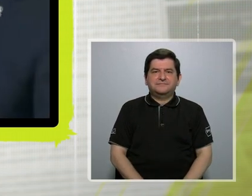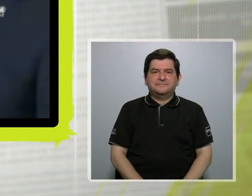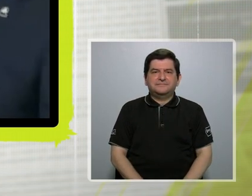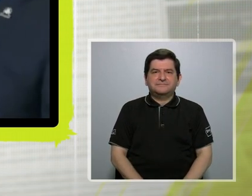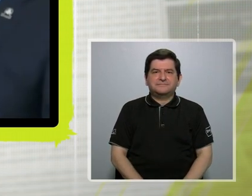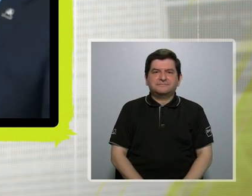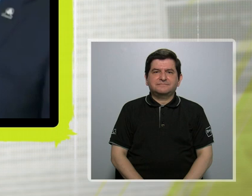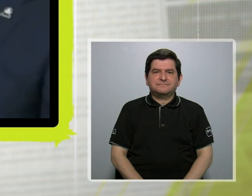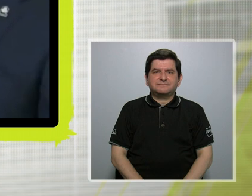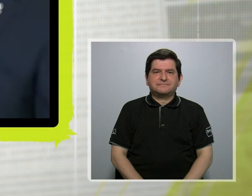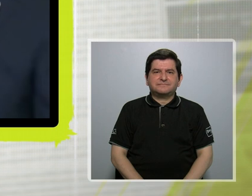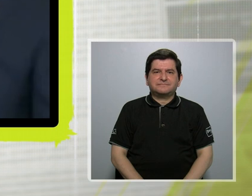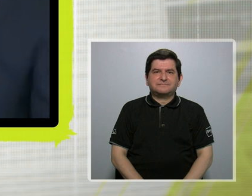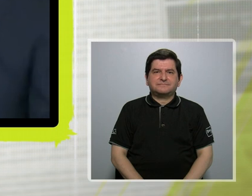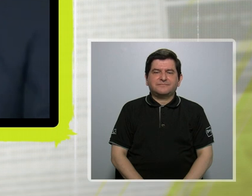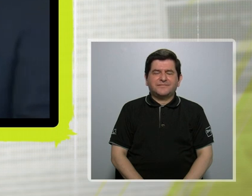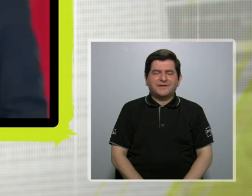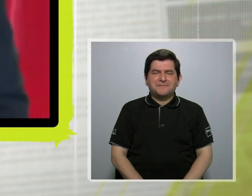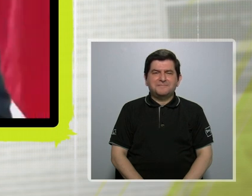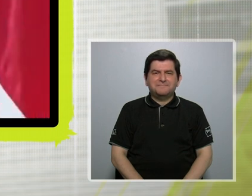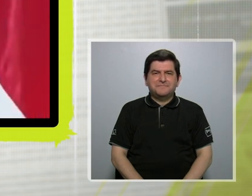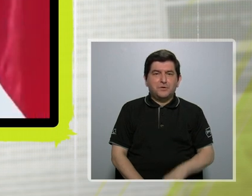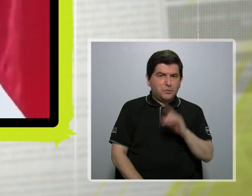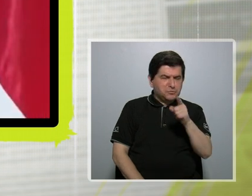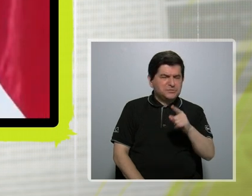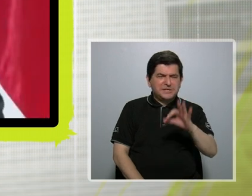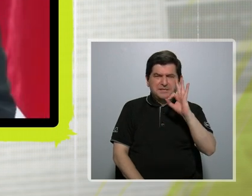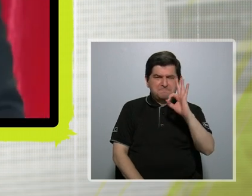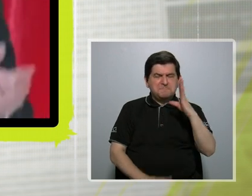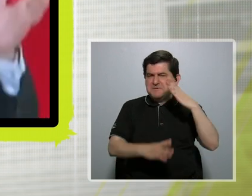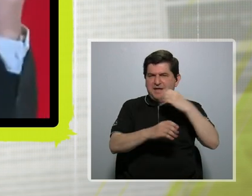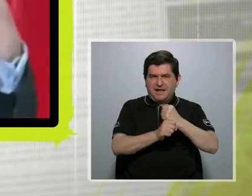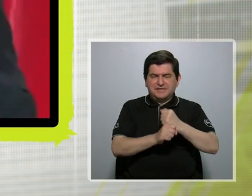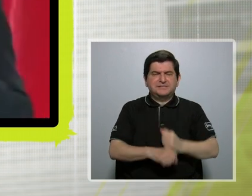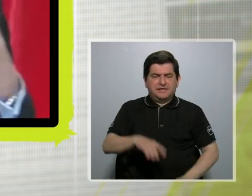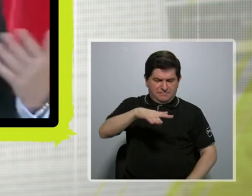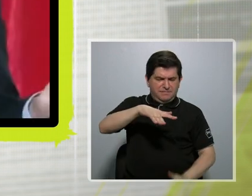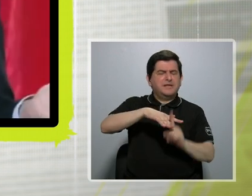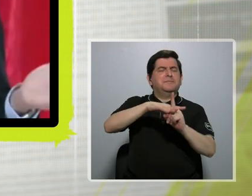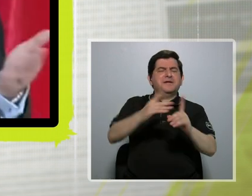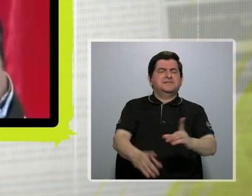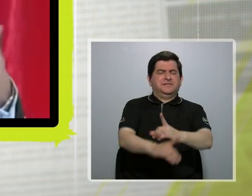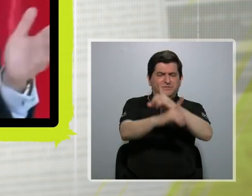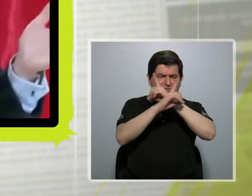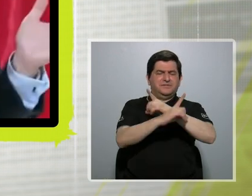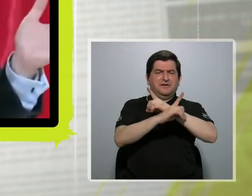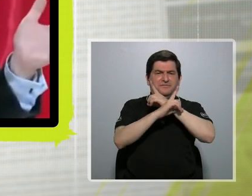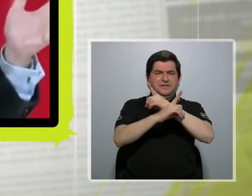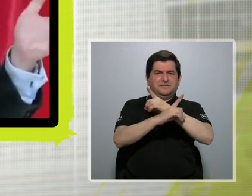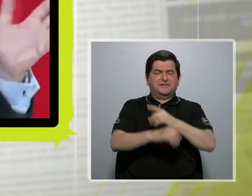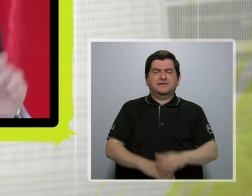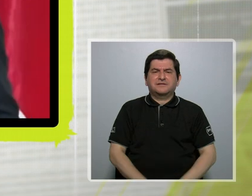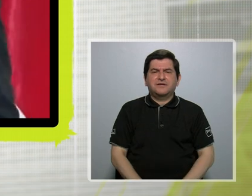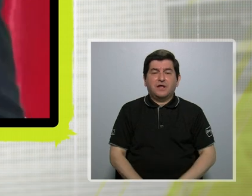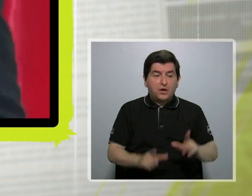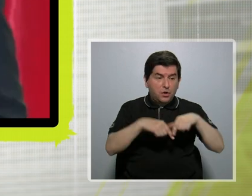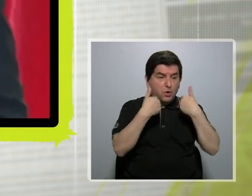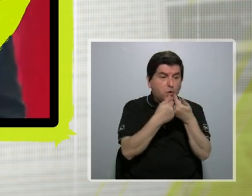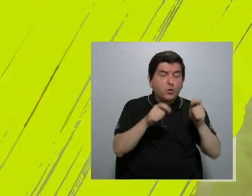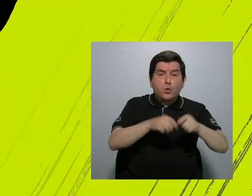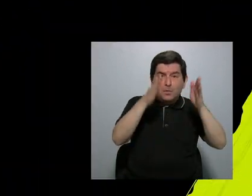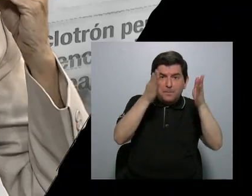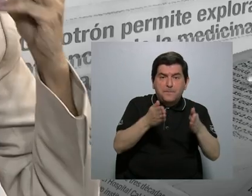Fue un gran acierto de parte de usted de salir en defensa de un grupo de